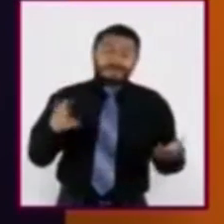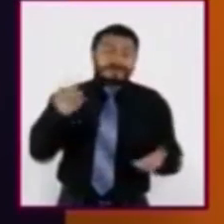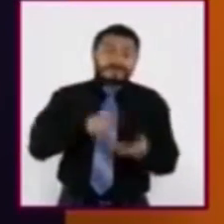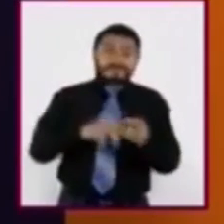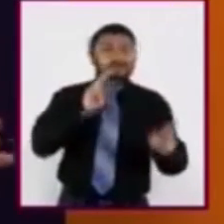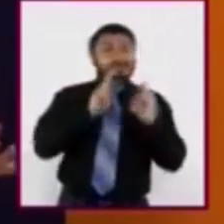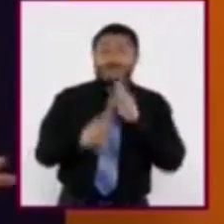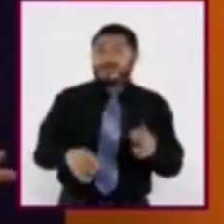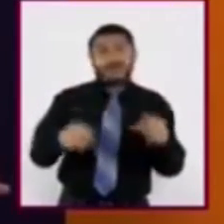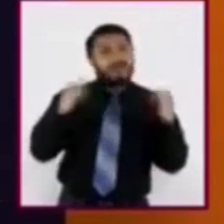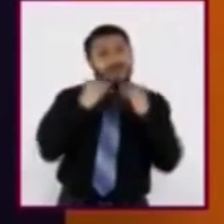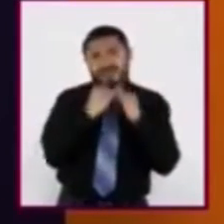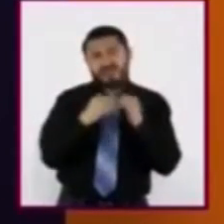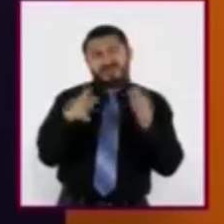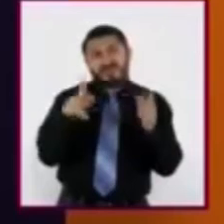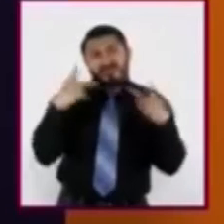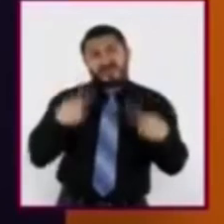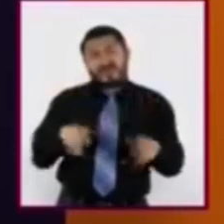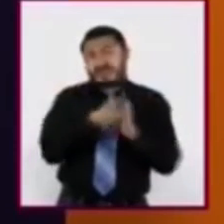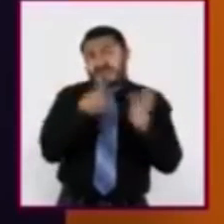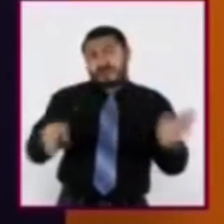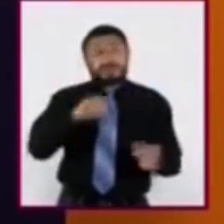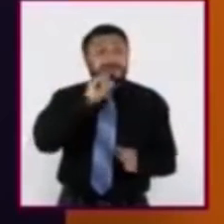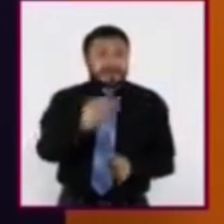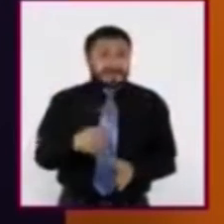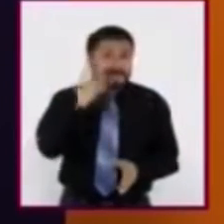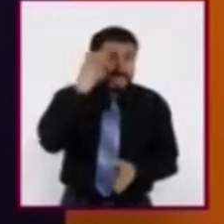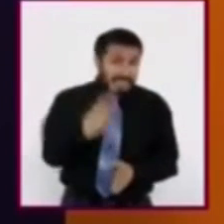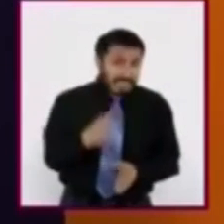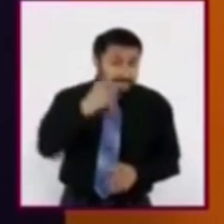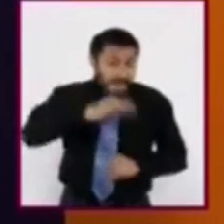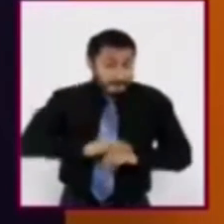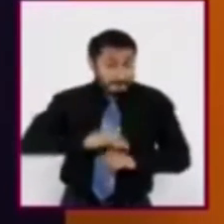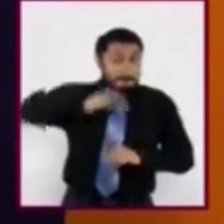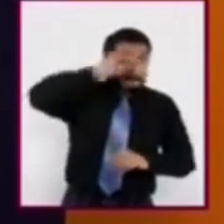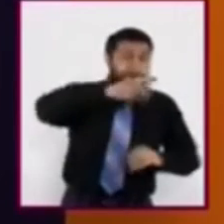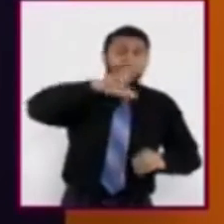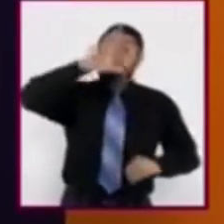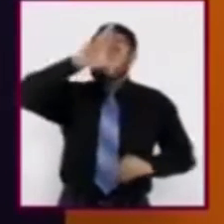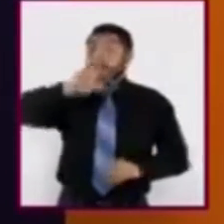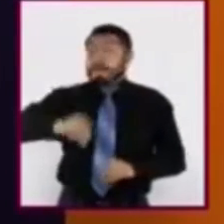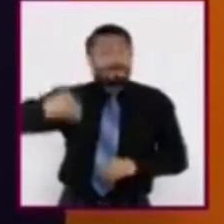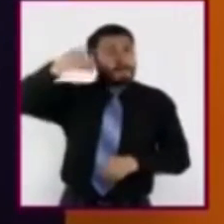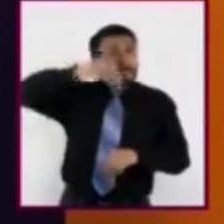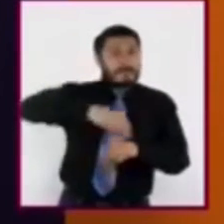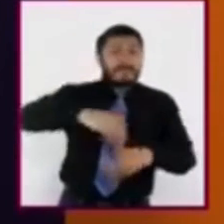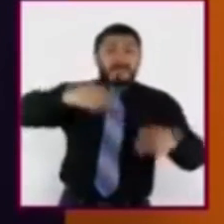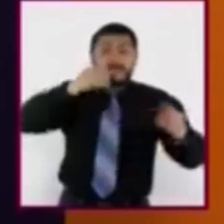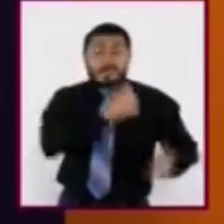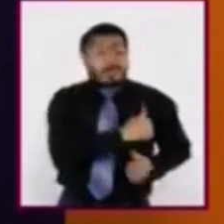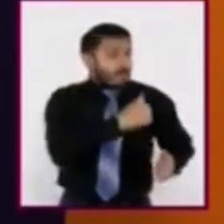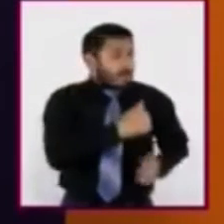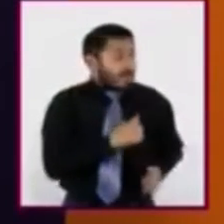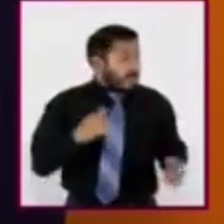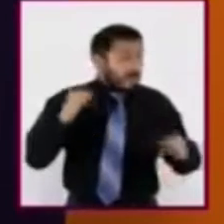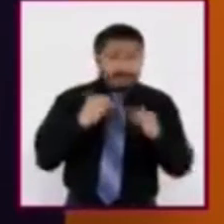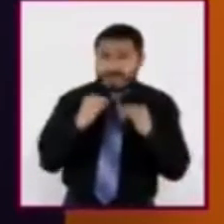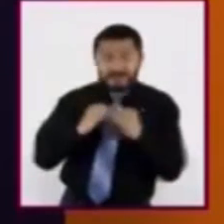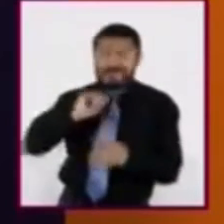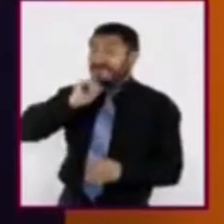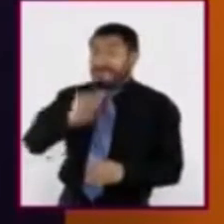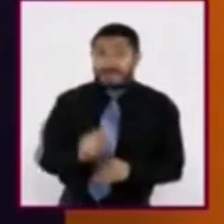ni agencia ni periodista. Eso, más el hecho de que no mencione directamente autoridades ni instituciones,